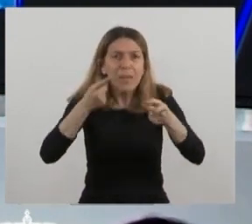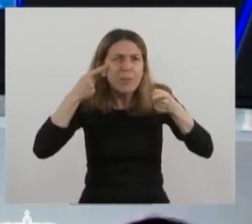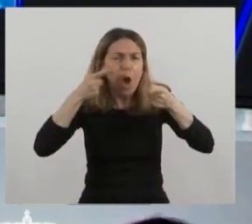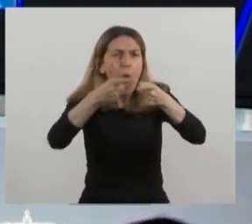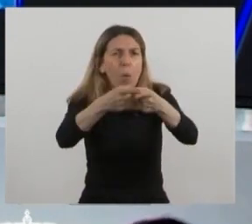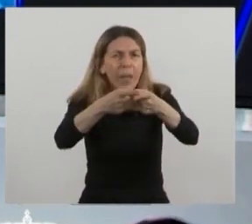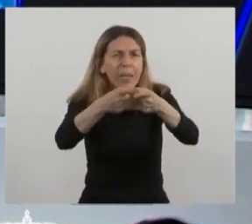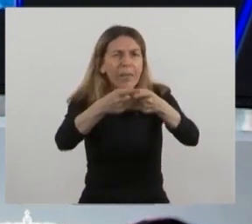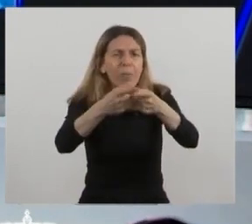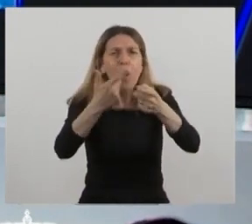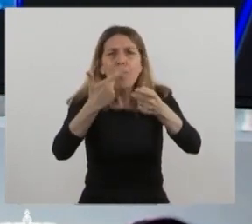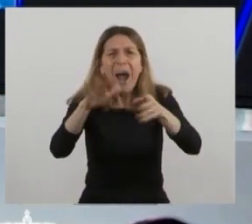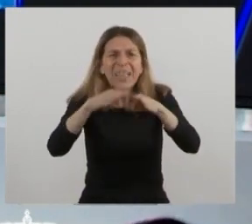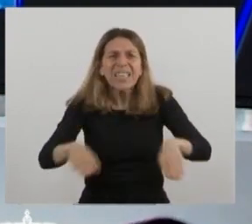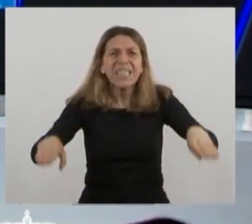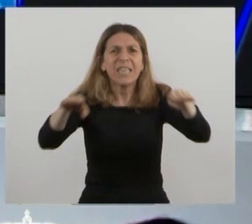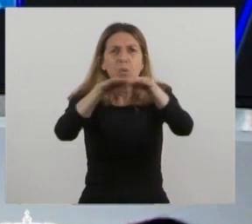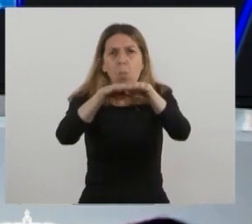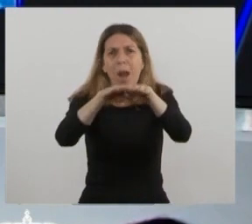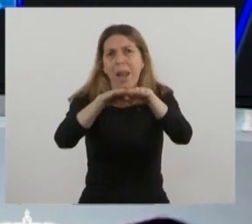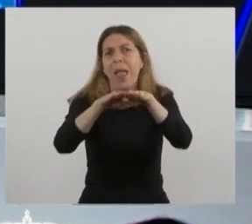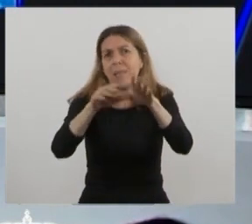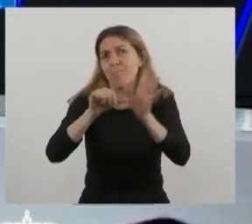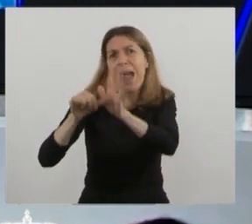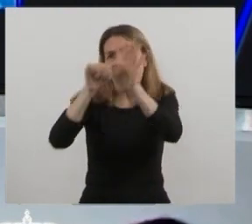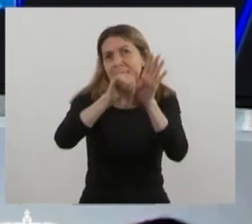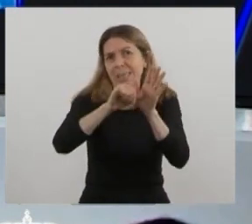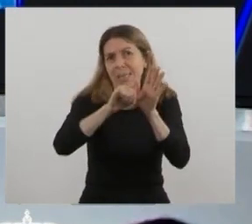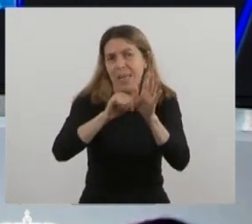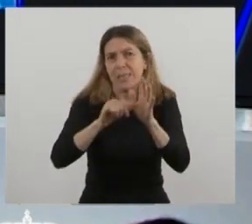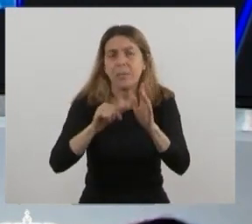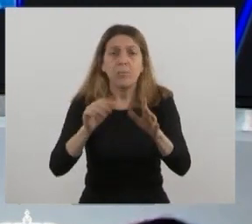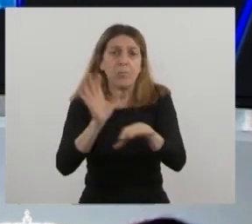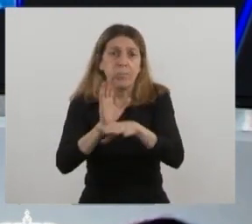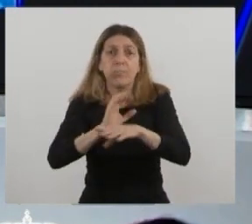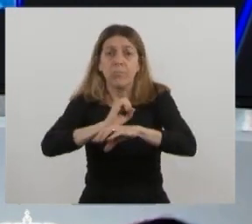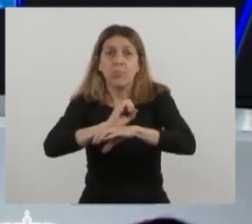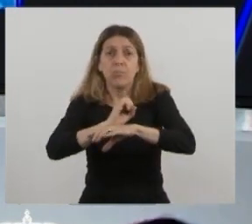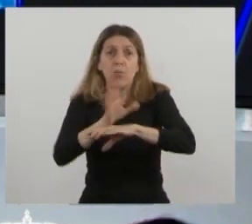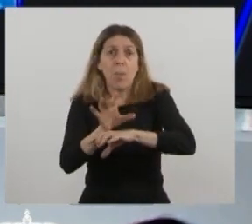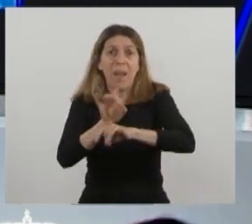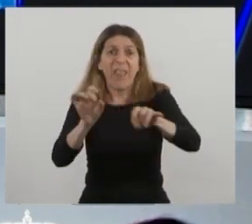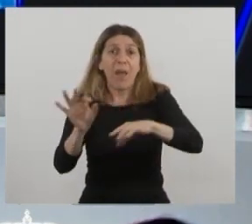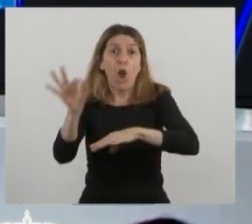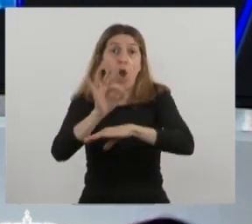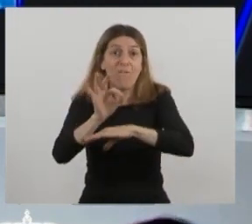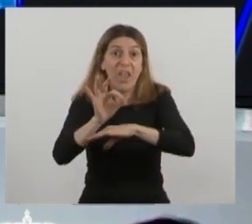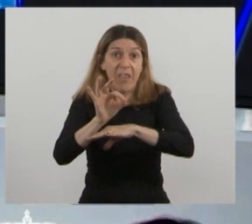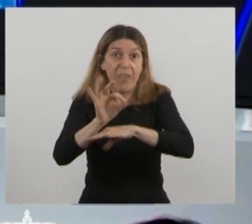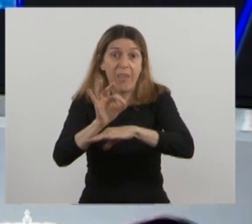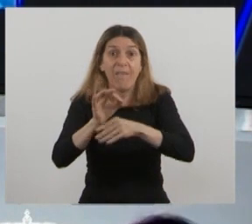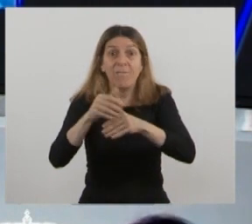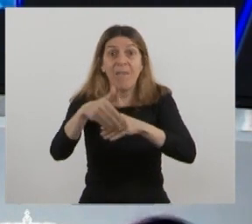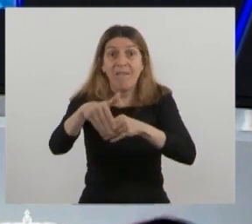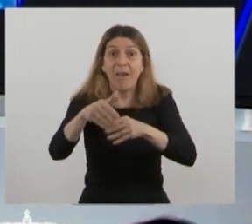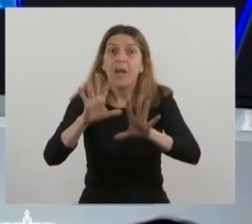de mayor equidad en la recuperación post-COVID, aunque todavía la pandemia, como bien se decía,